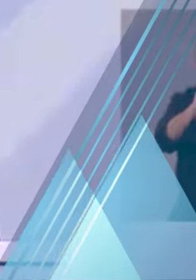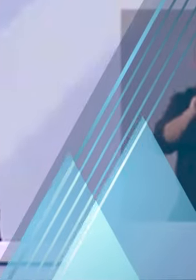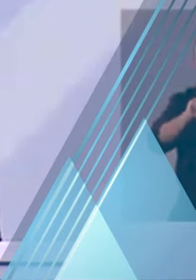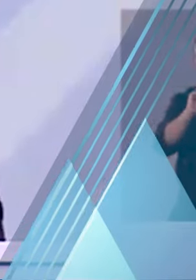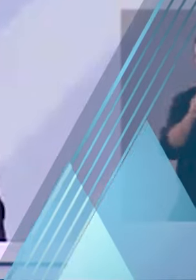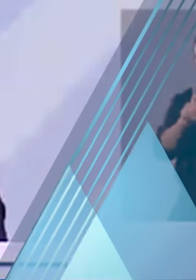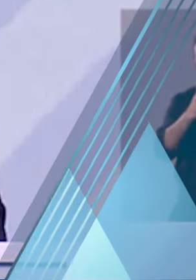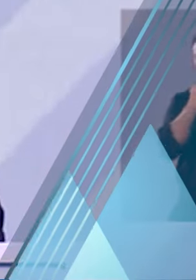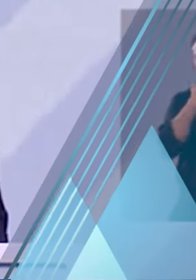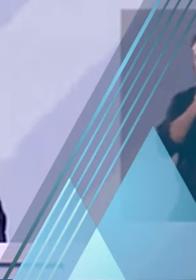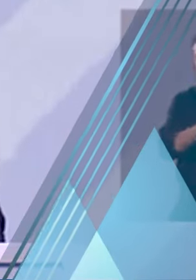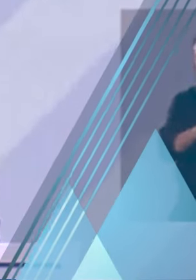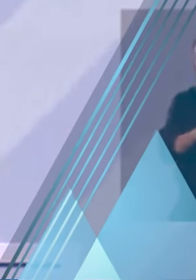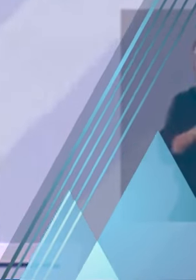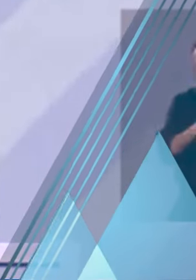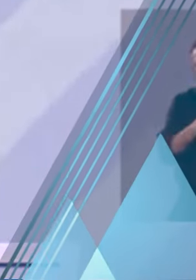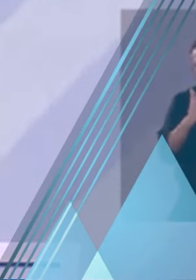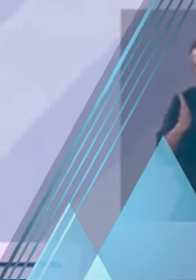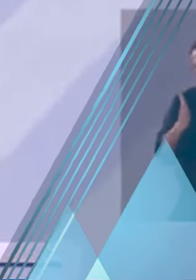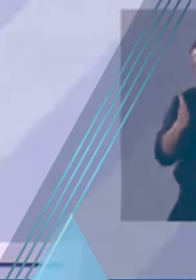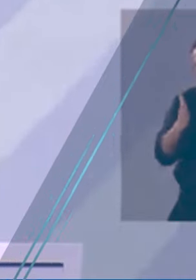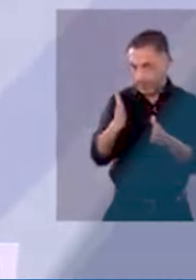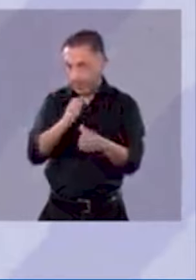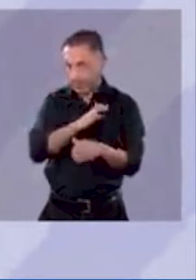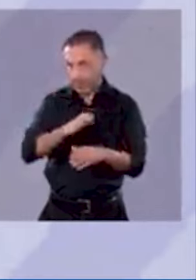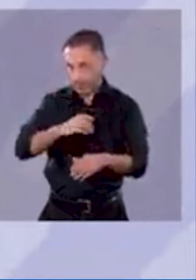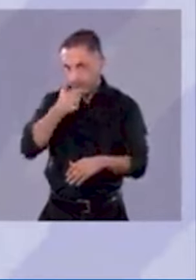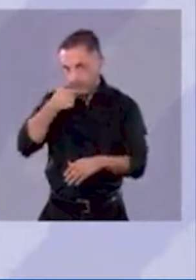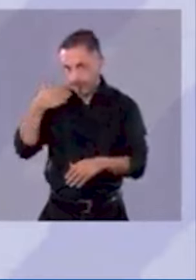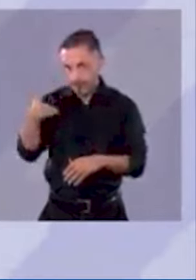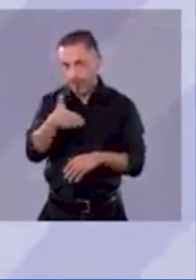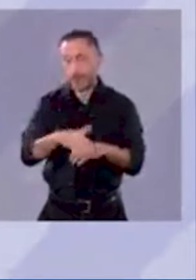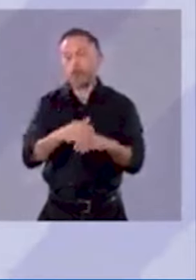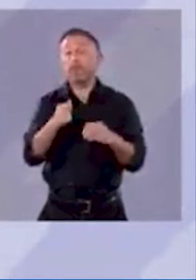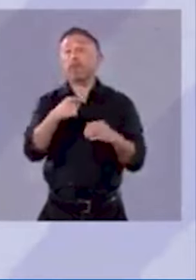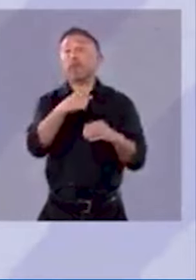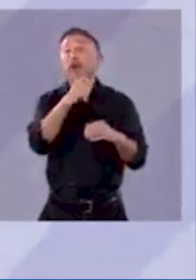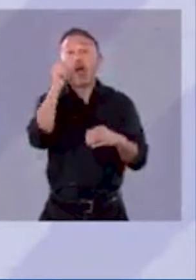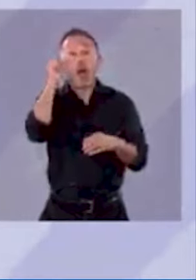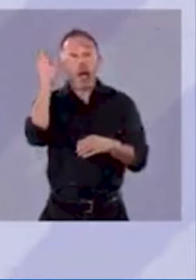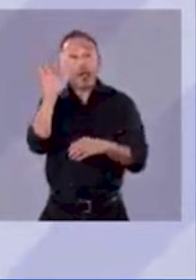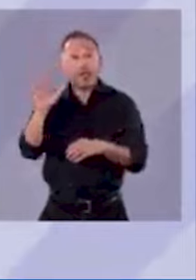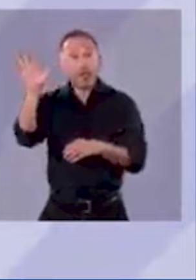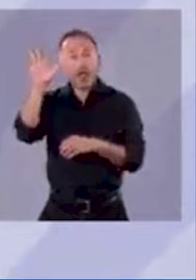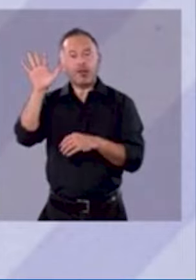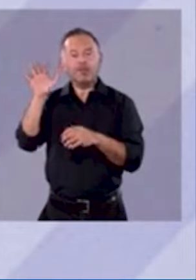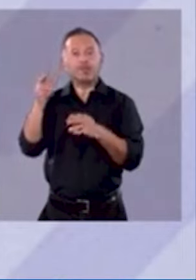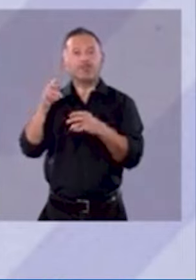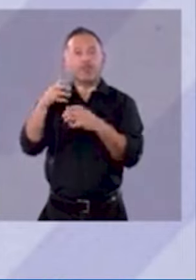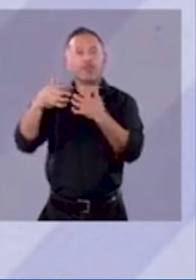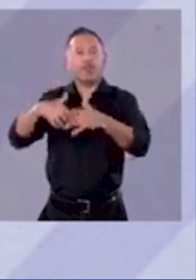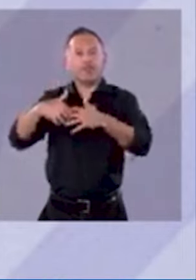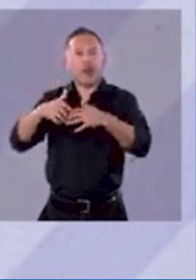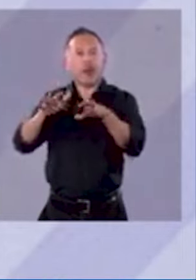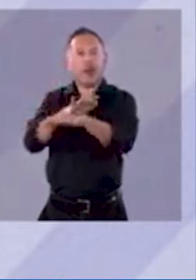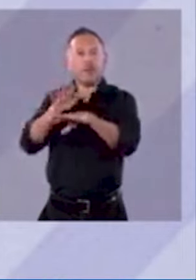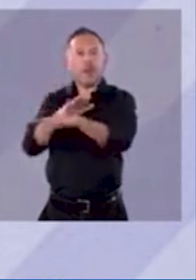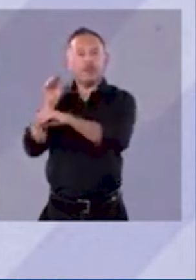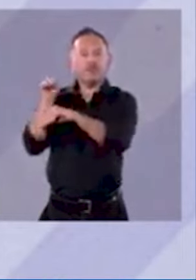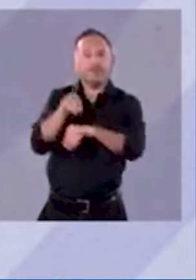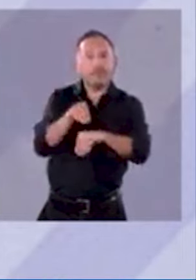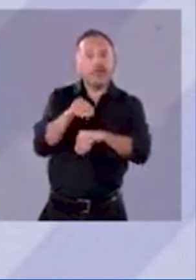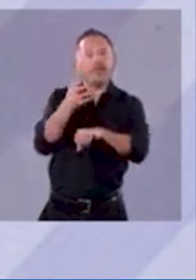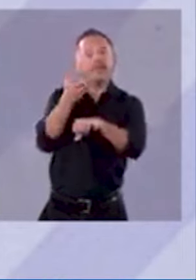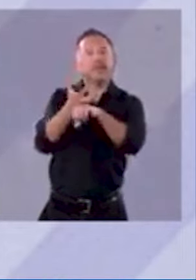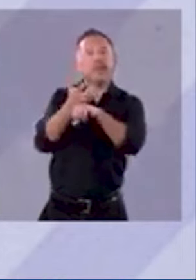Con el Nearshoring, con la relocalización de las inversiones de Asia al sur de los Estados Unidos y a México, podemos lograr, y lo vamos a hacer